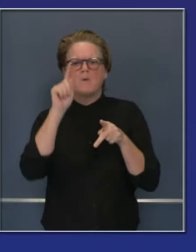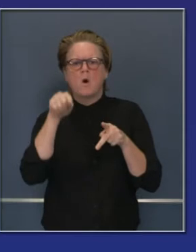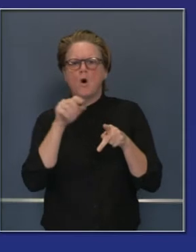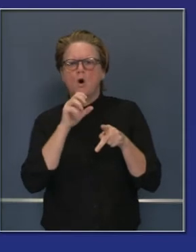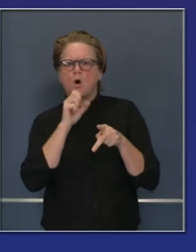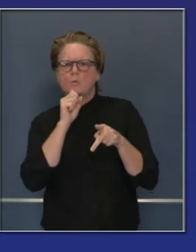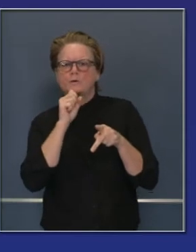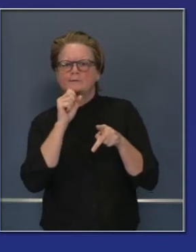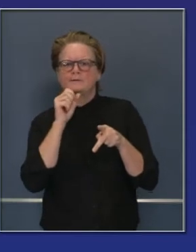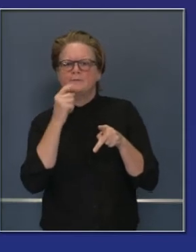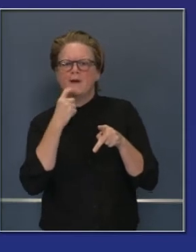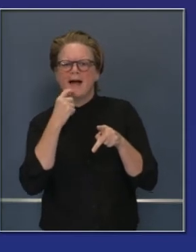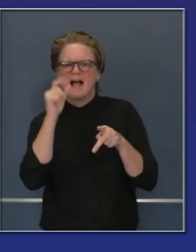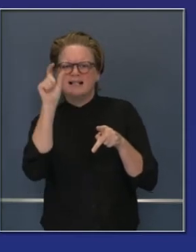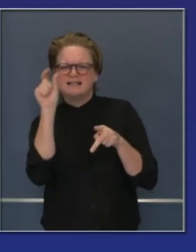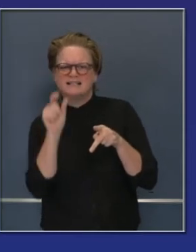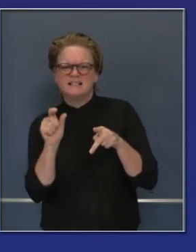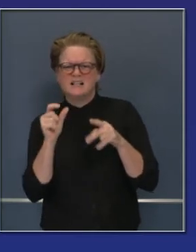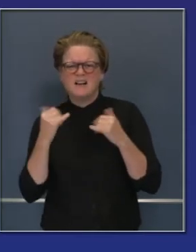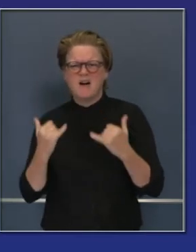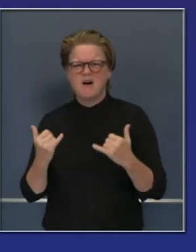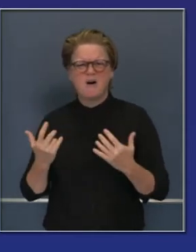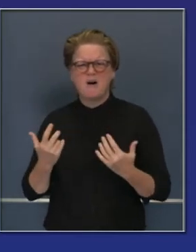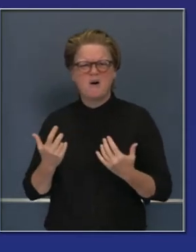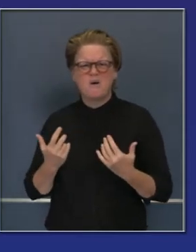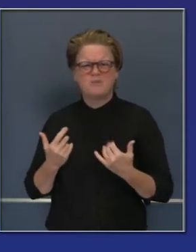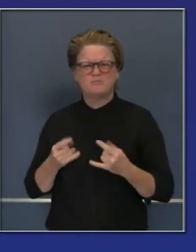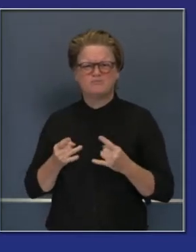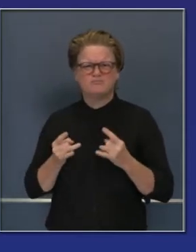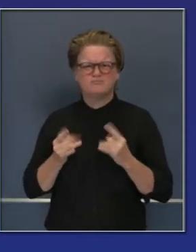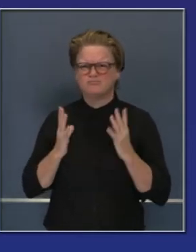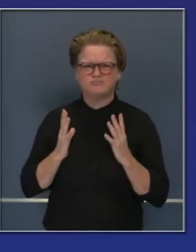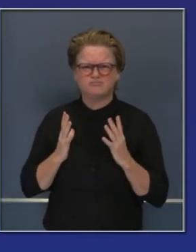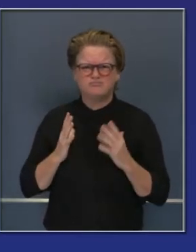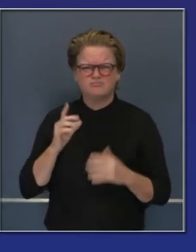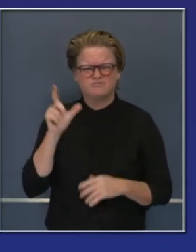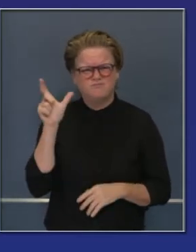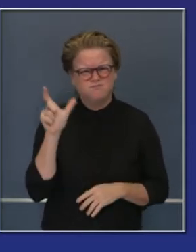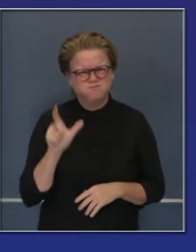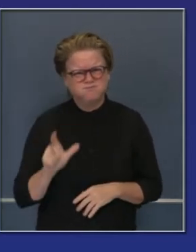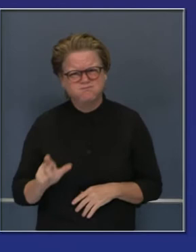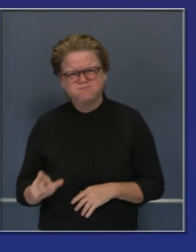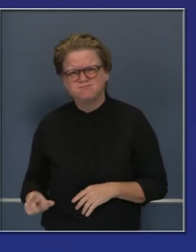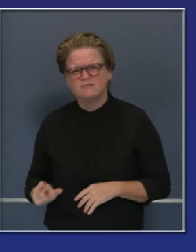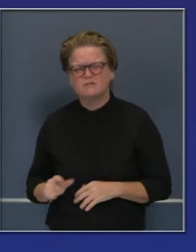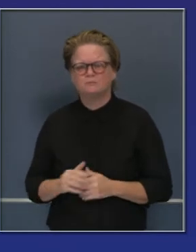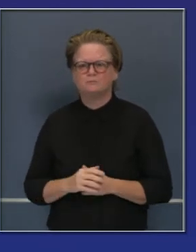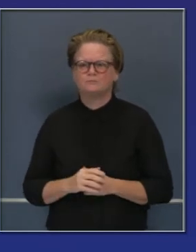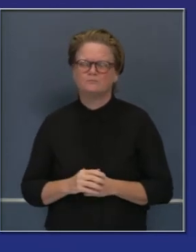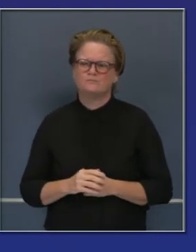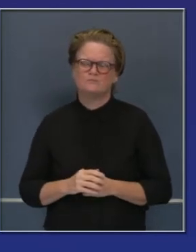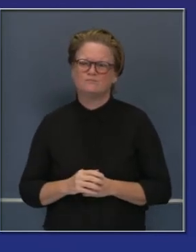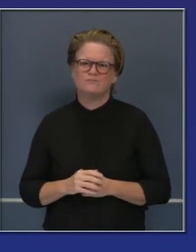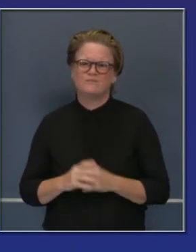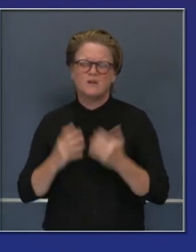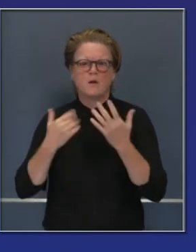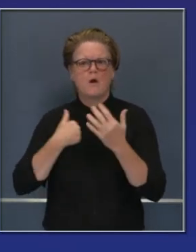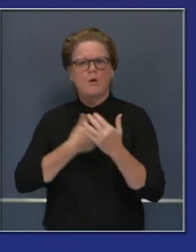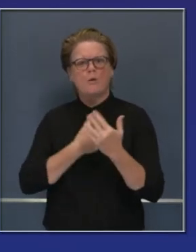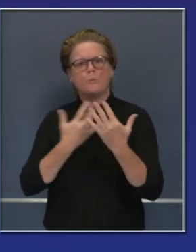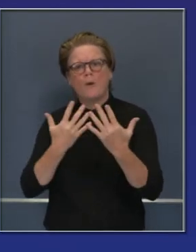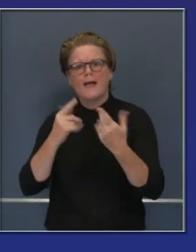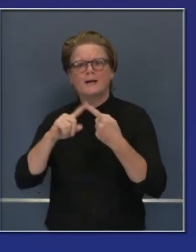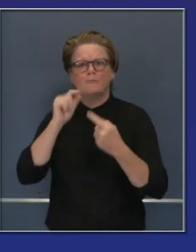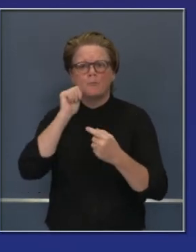El morado abarcando la mayor parte del estado de California. En este último informe sobre los